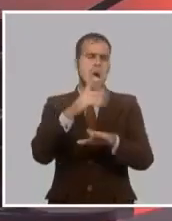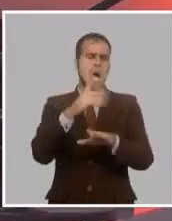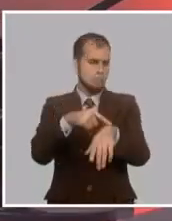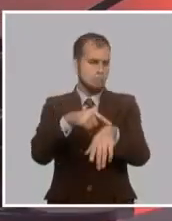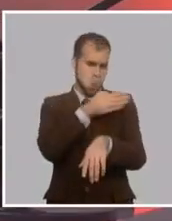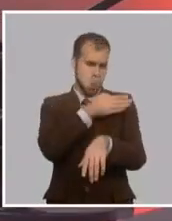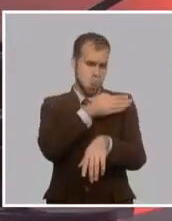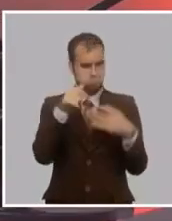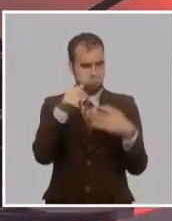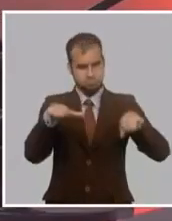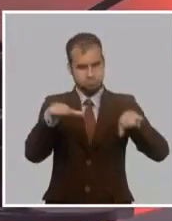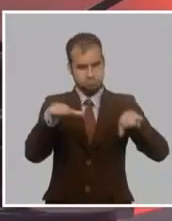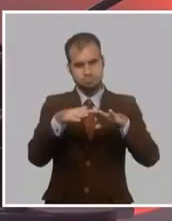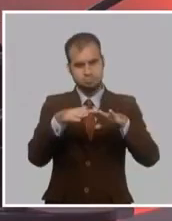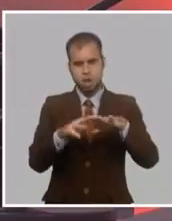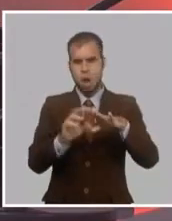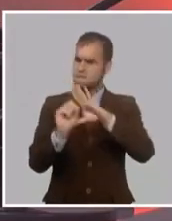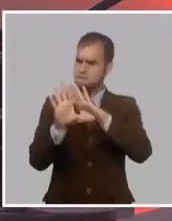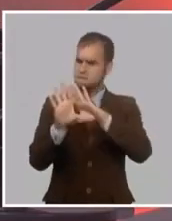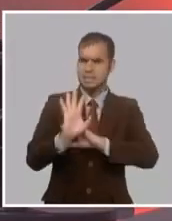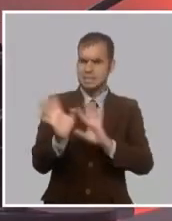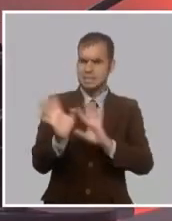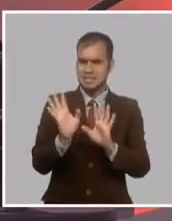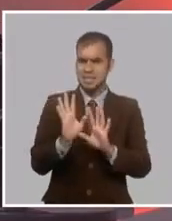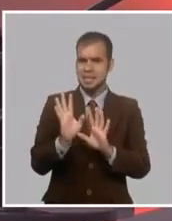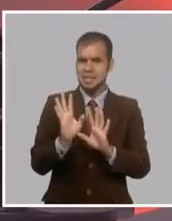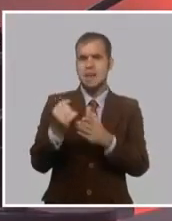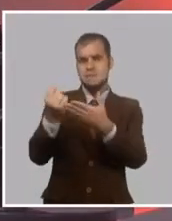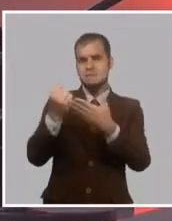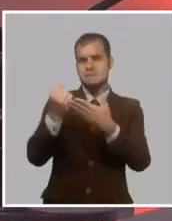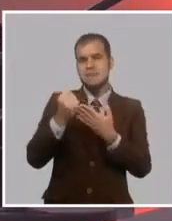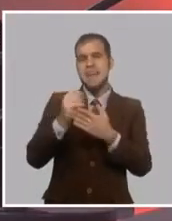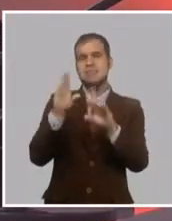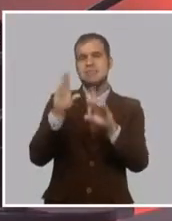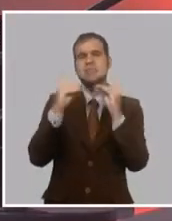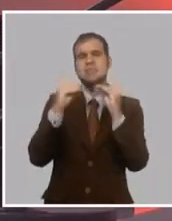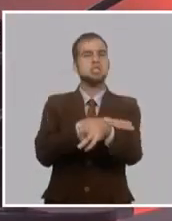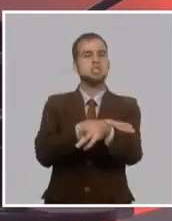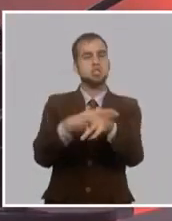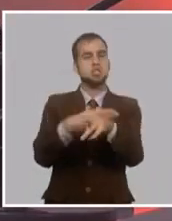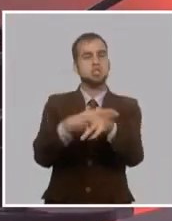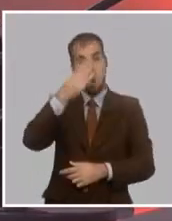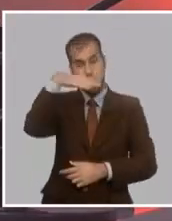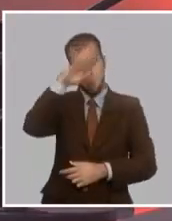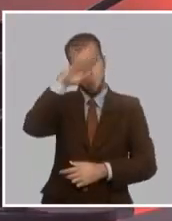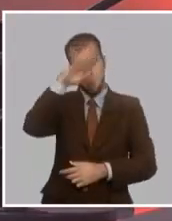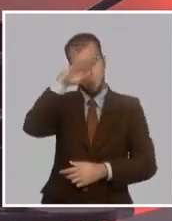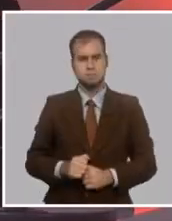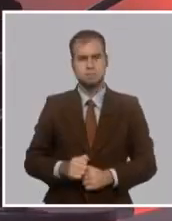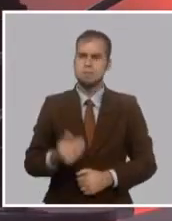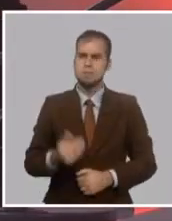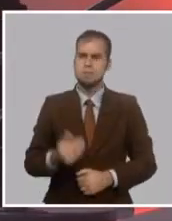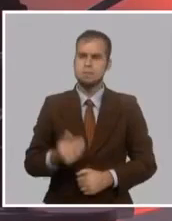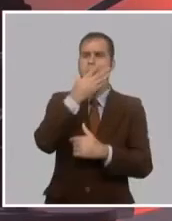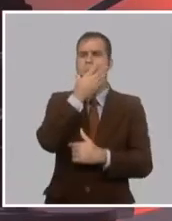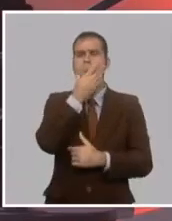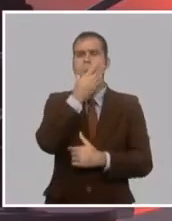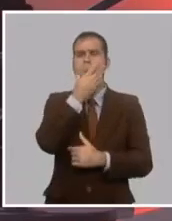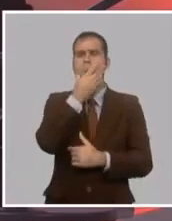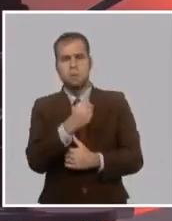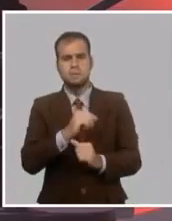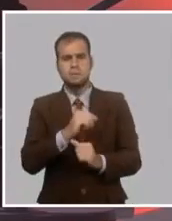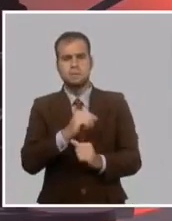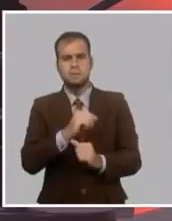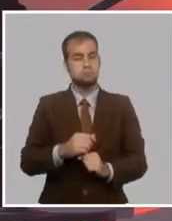en la Mesa Redonda, fue un estreno en la Mesa Redonda, un aporte que nos hizo el Instituto de Historia de Cuba. Un joven en aquel momento, después